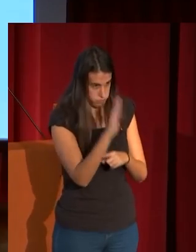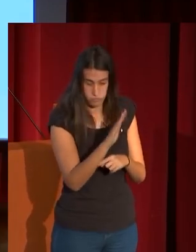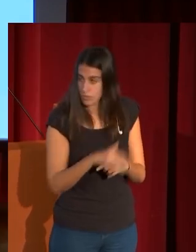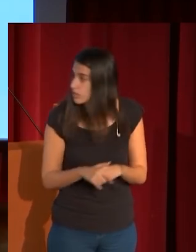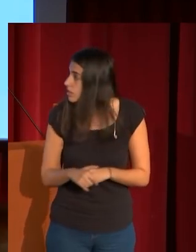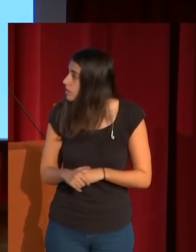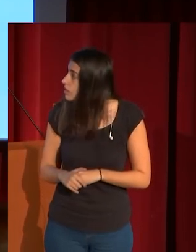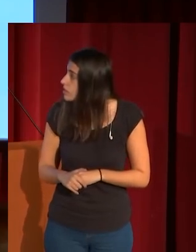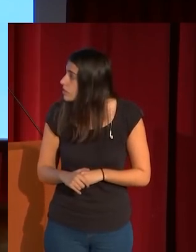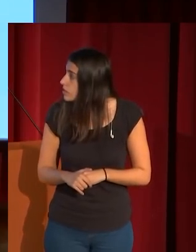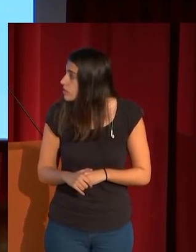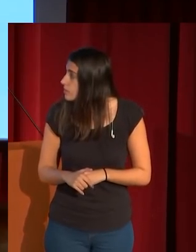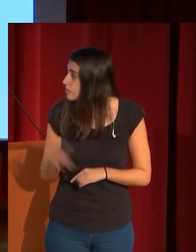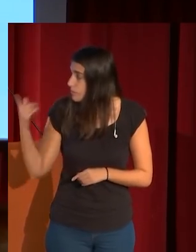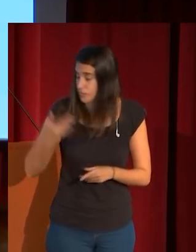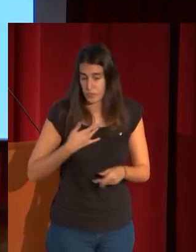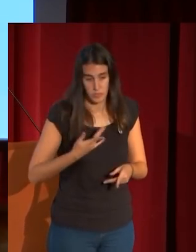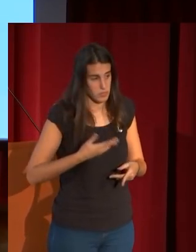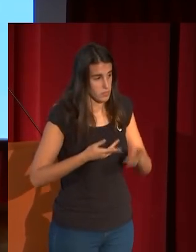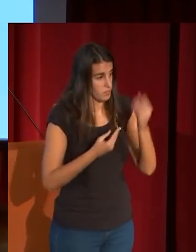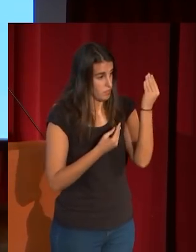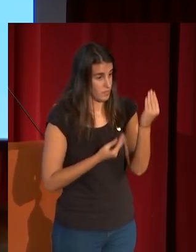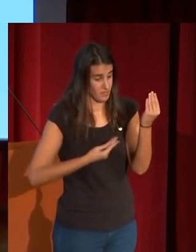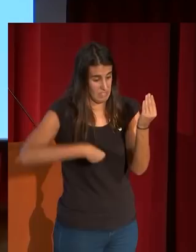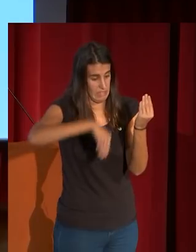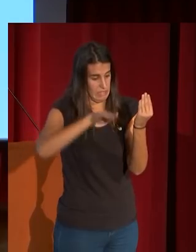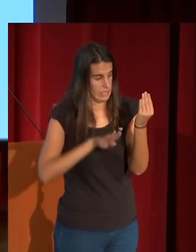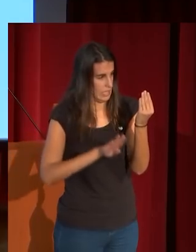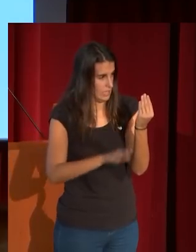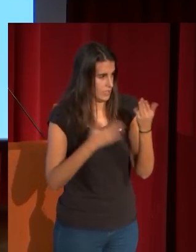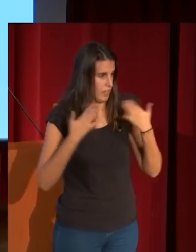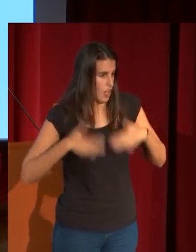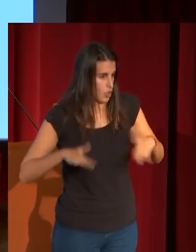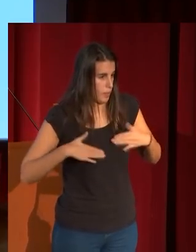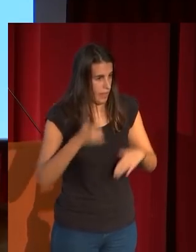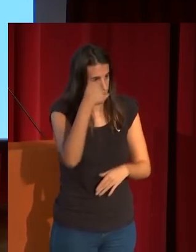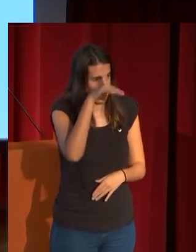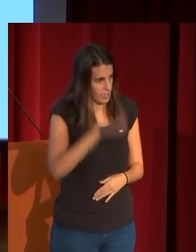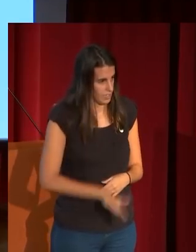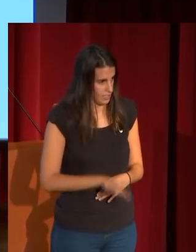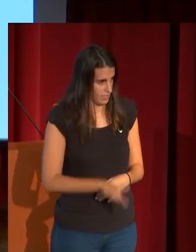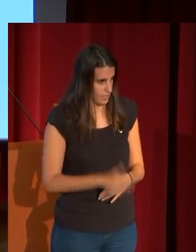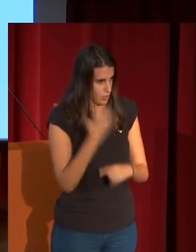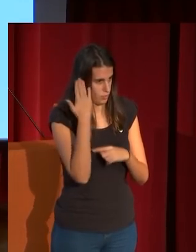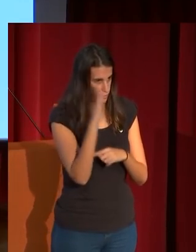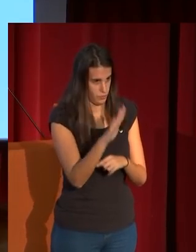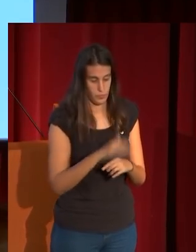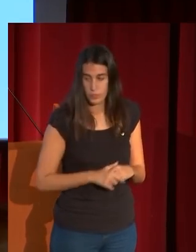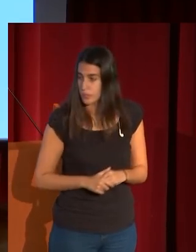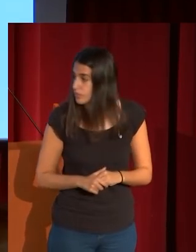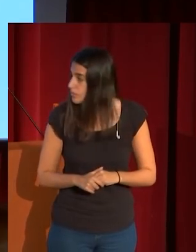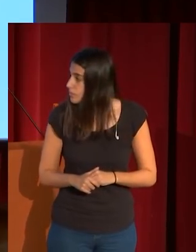del niño en una obra maestra de la concisión podríamos decir y es un lado de Fortuny que no siempre se pone de manifiesto esa